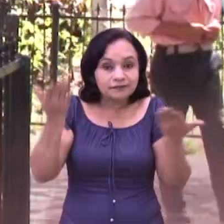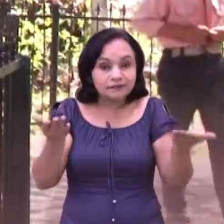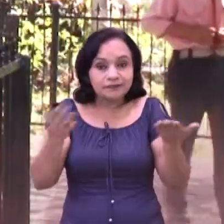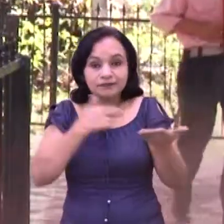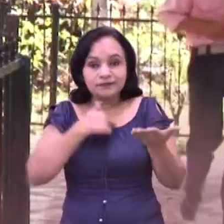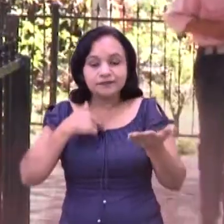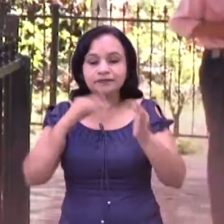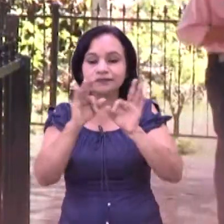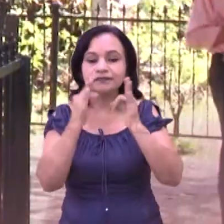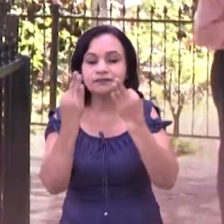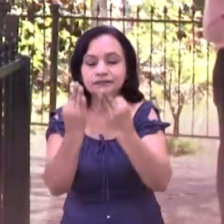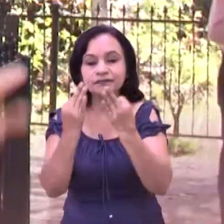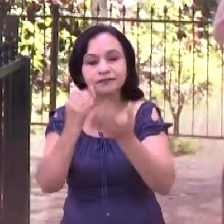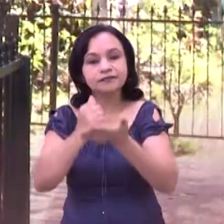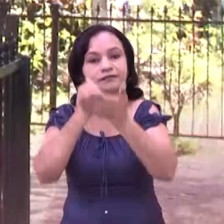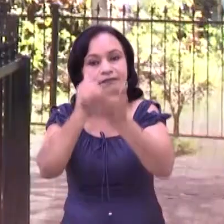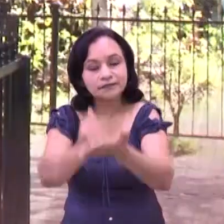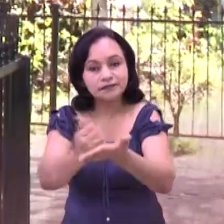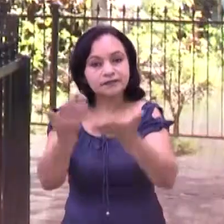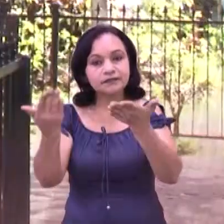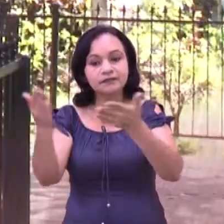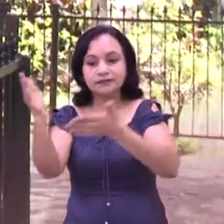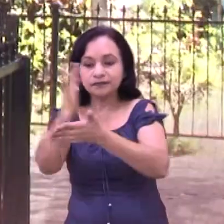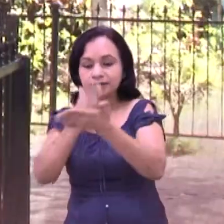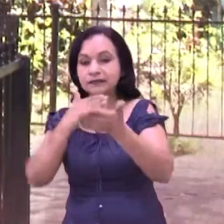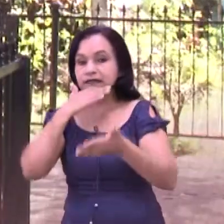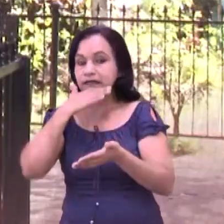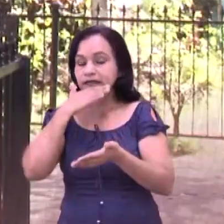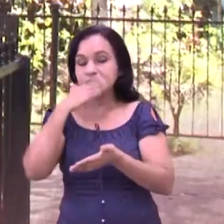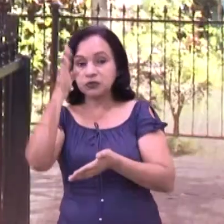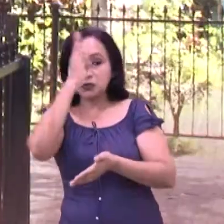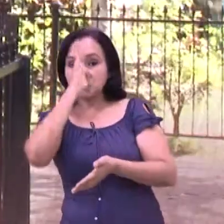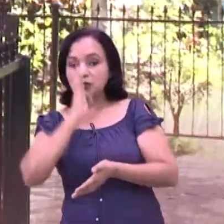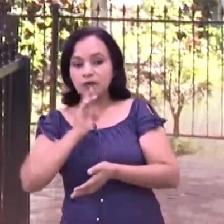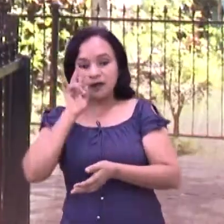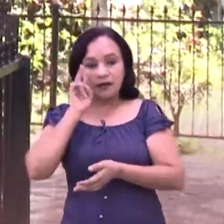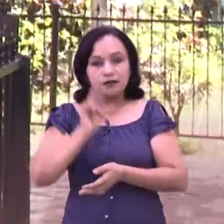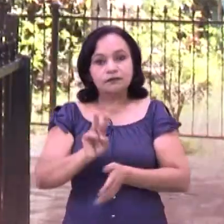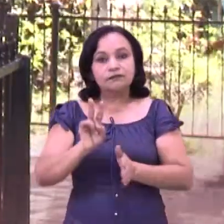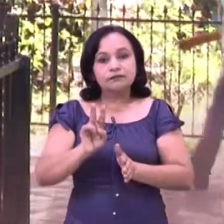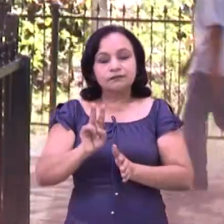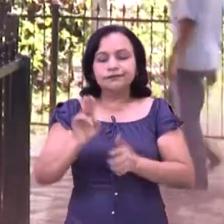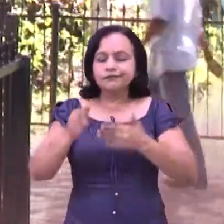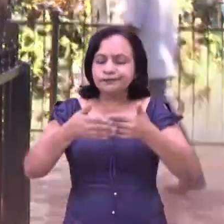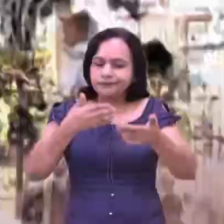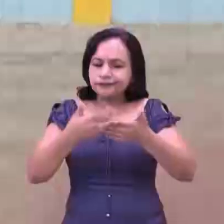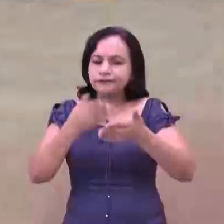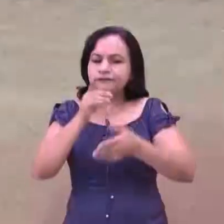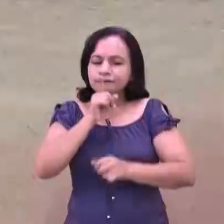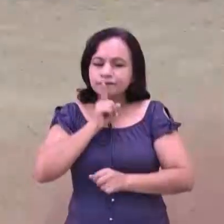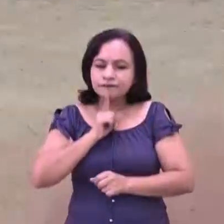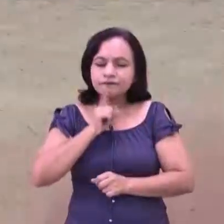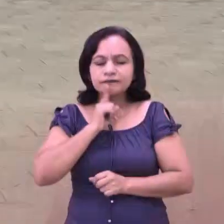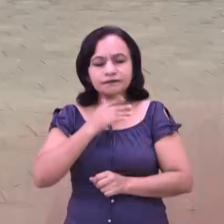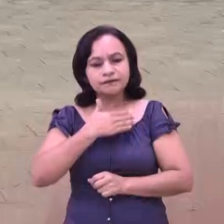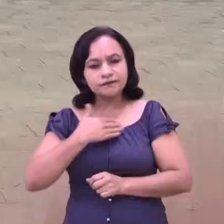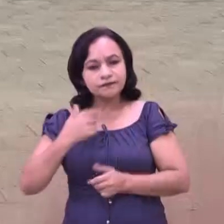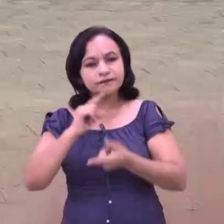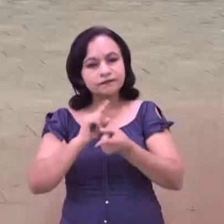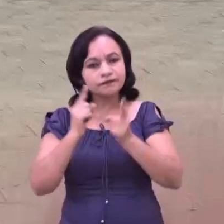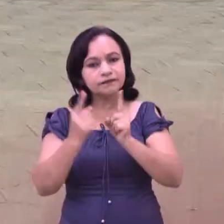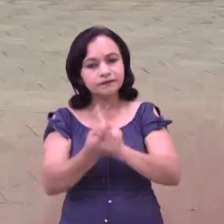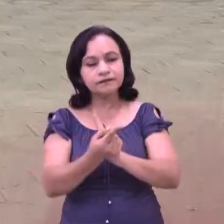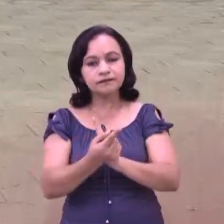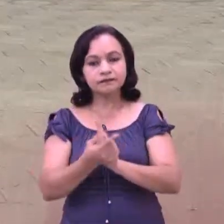las familias, tuvimos que aprender a tratar situaciones que nunca habíamos visto, pero es un proceso que nos ha ayudado a ir mejorando. Que no